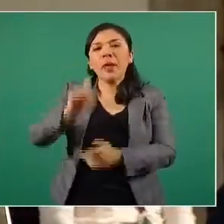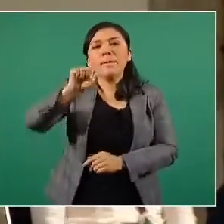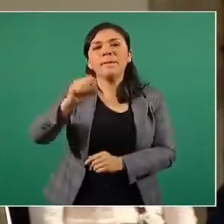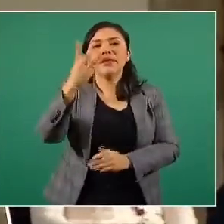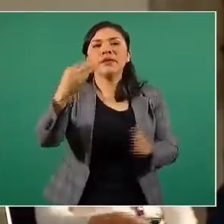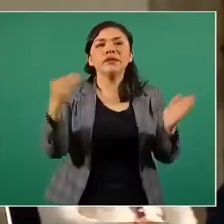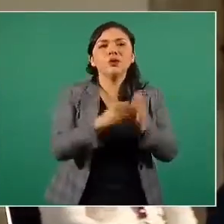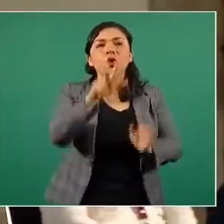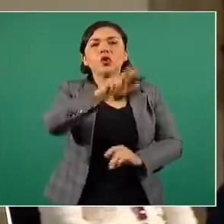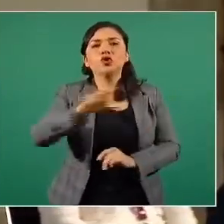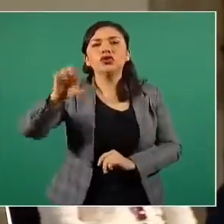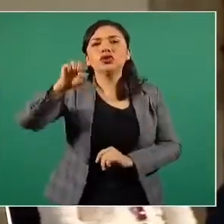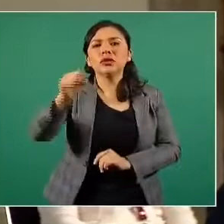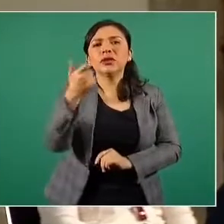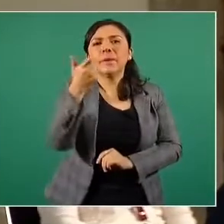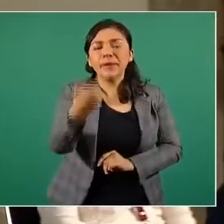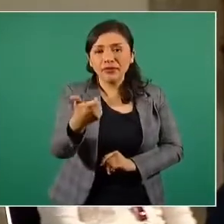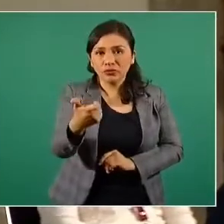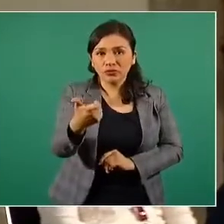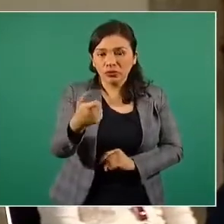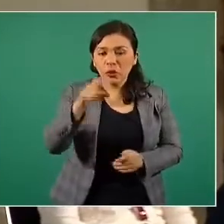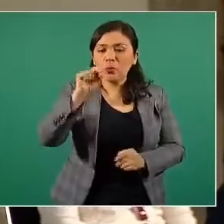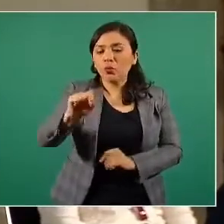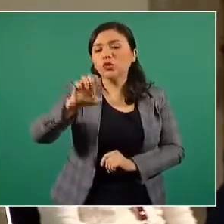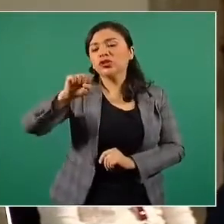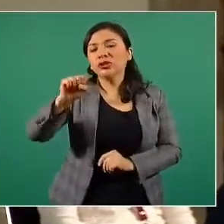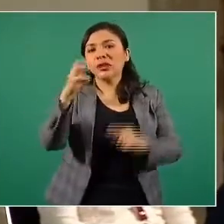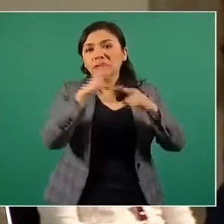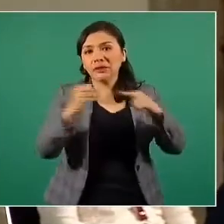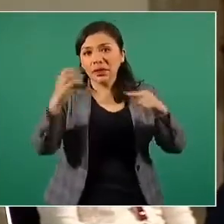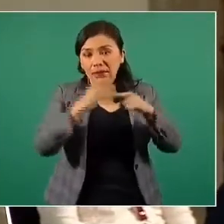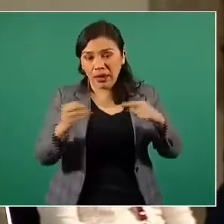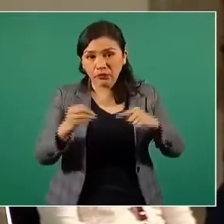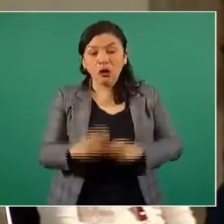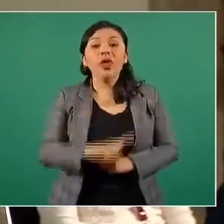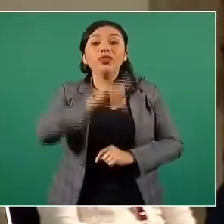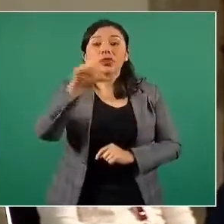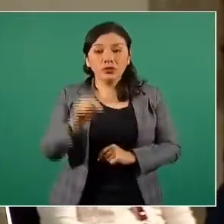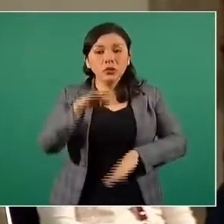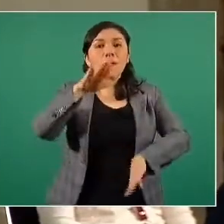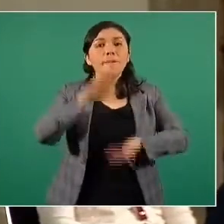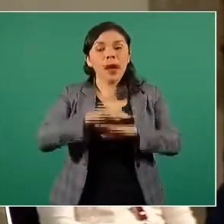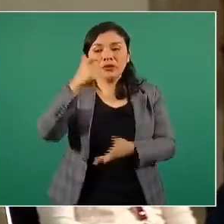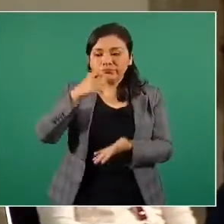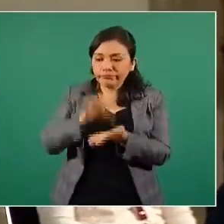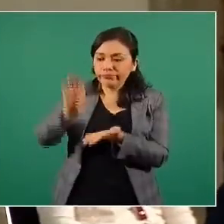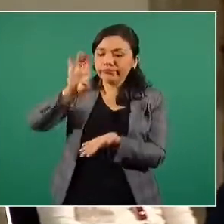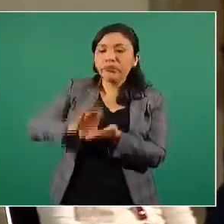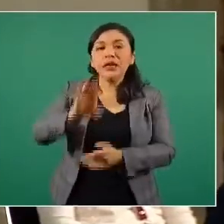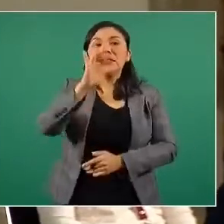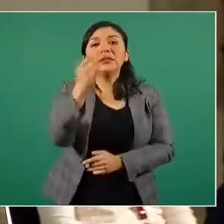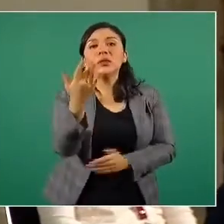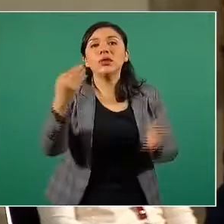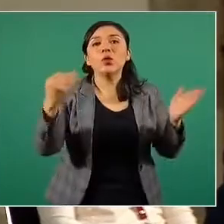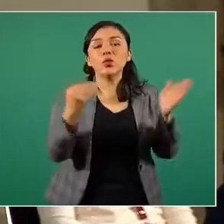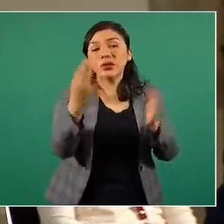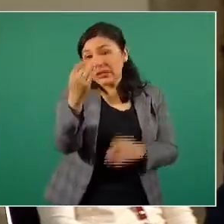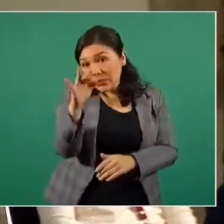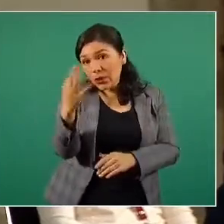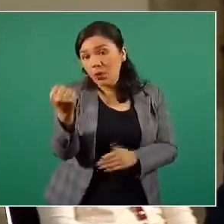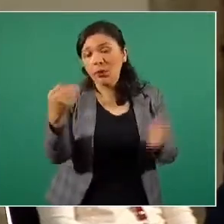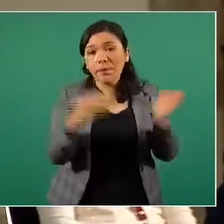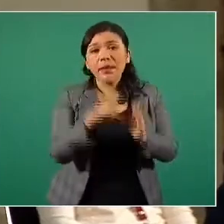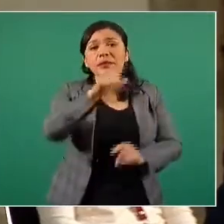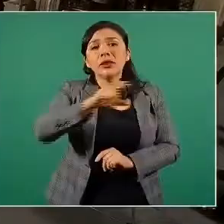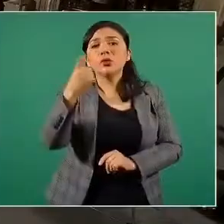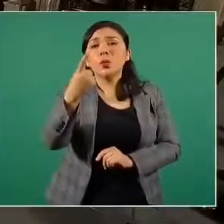sesenta pesos con sesenta centavos. Luego recibirían cincuenta y nueve mil setecientos un